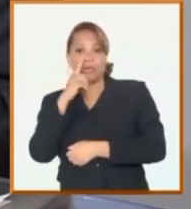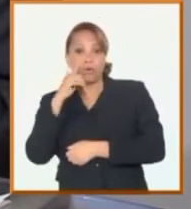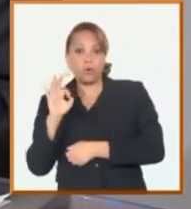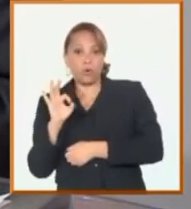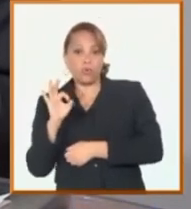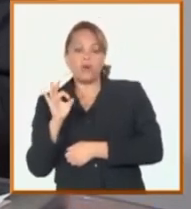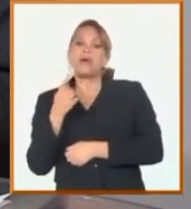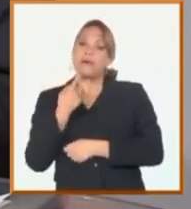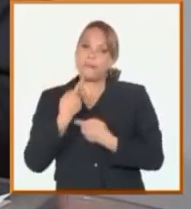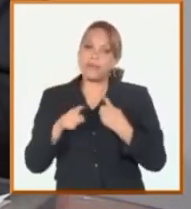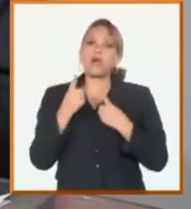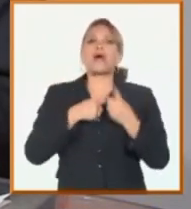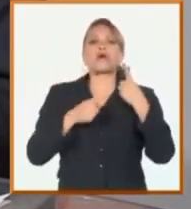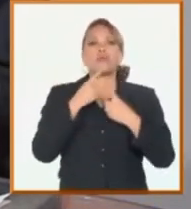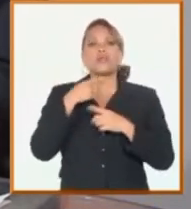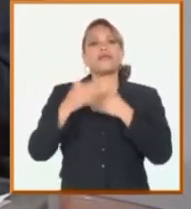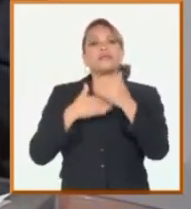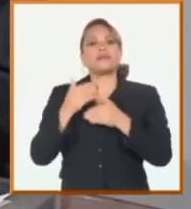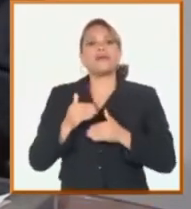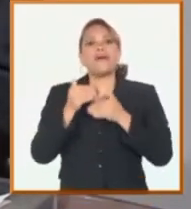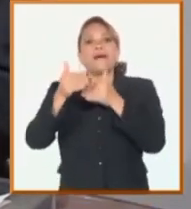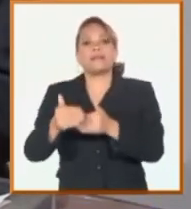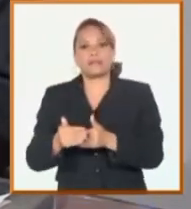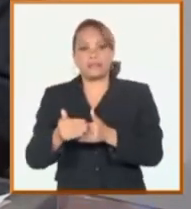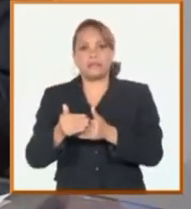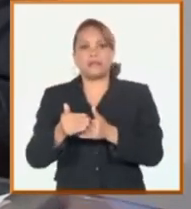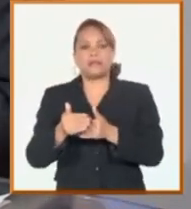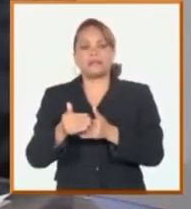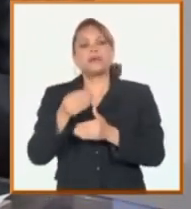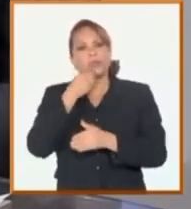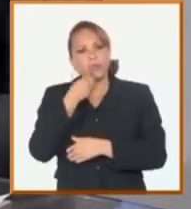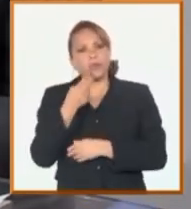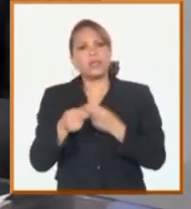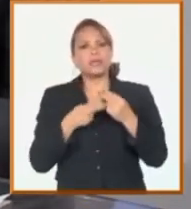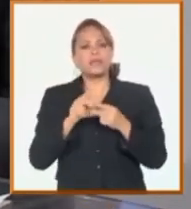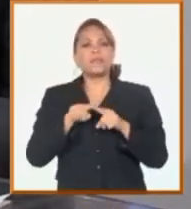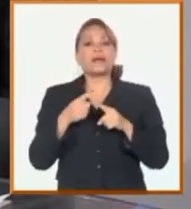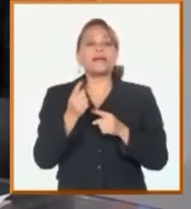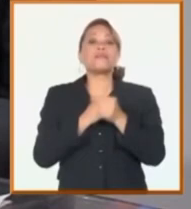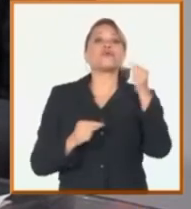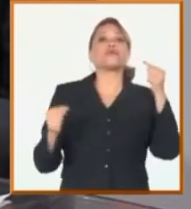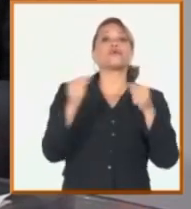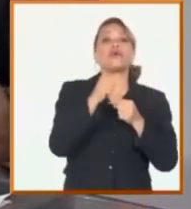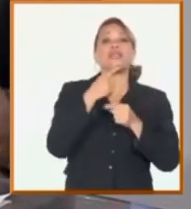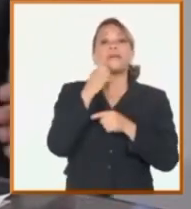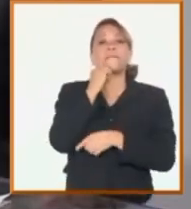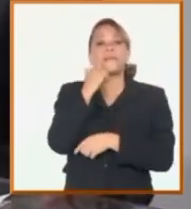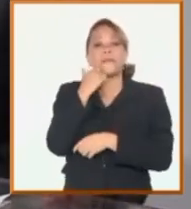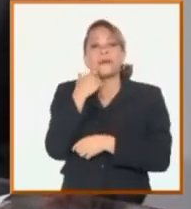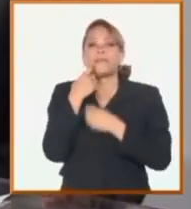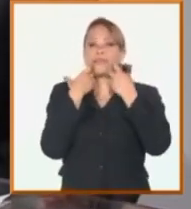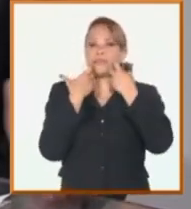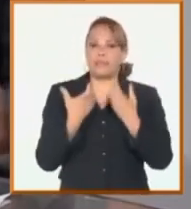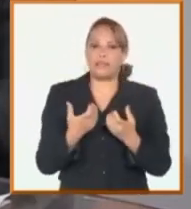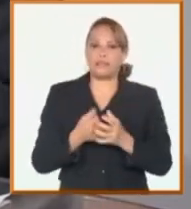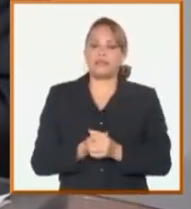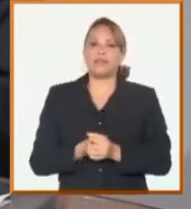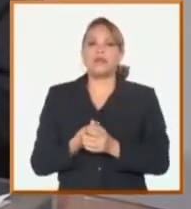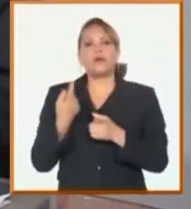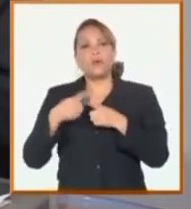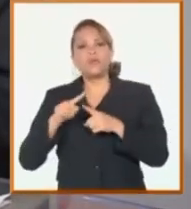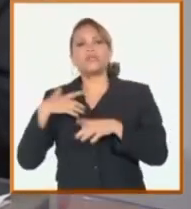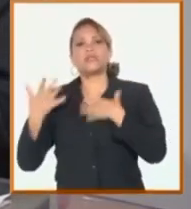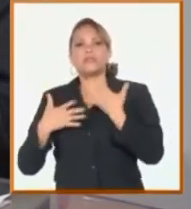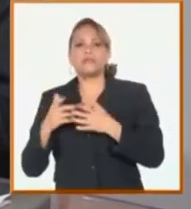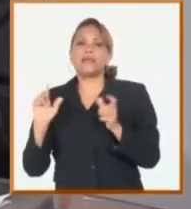salvo algunas actividades que sí vamos a aplazarlas, porque es posible hacerlo, para poder priorizar otra y que la afectación sea menor en otras actividades de